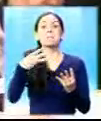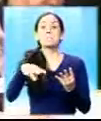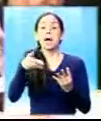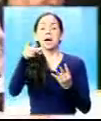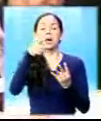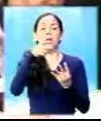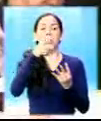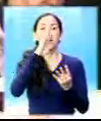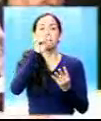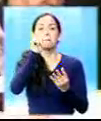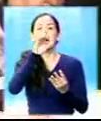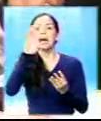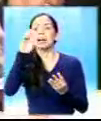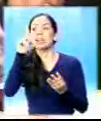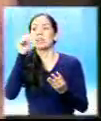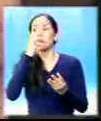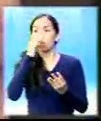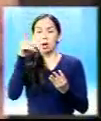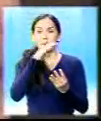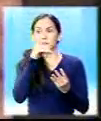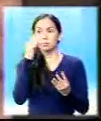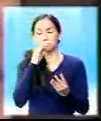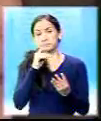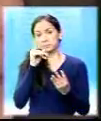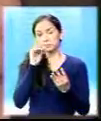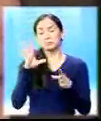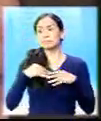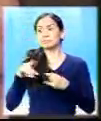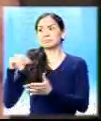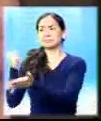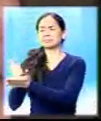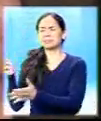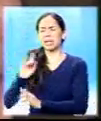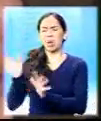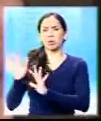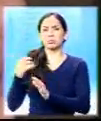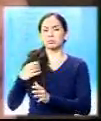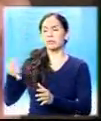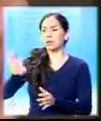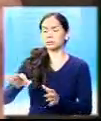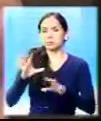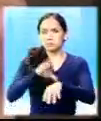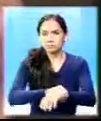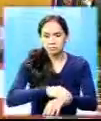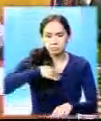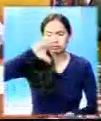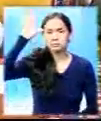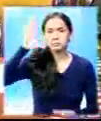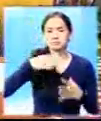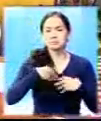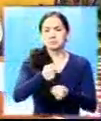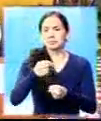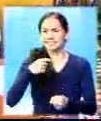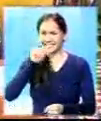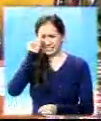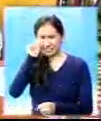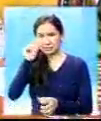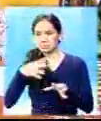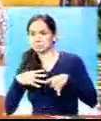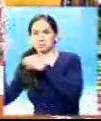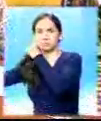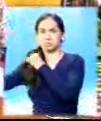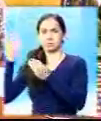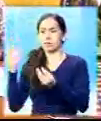la ex magistrada Ofelia de León. Pero se tuvo que abortar, pues fue capturada días después. Norma Cruz de